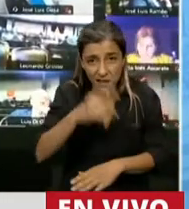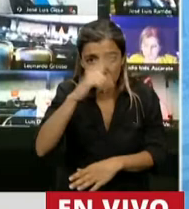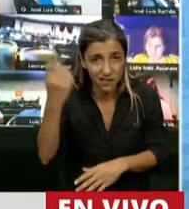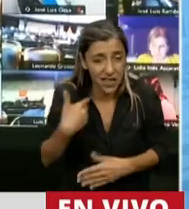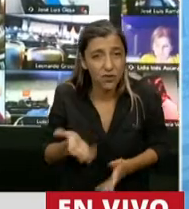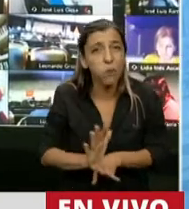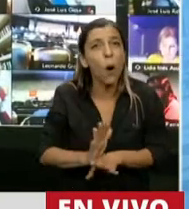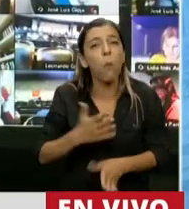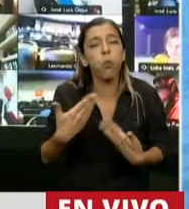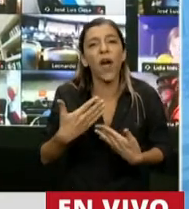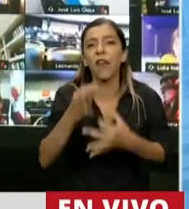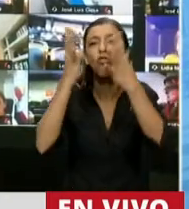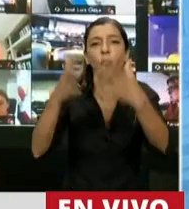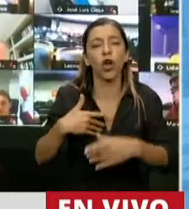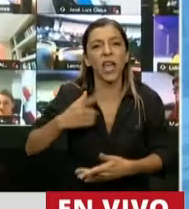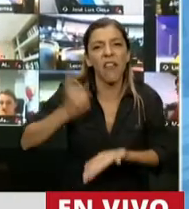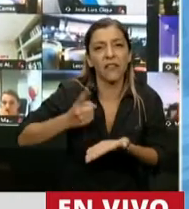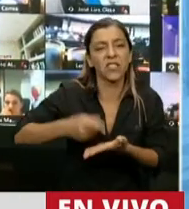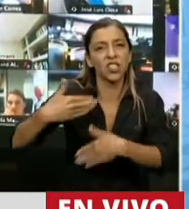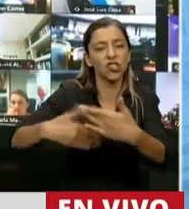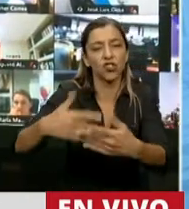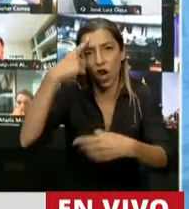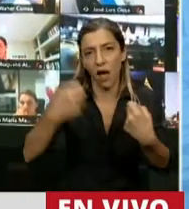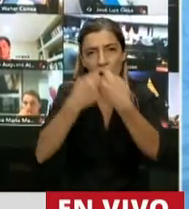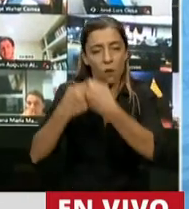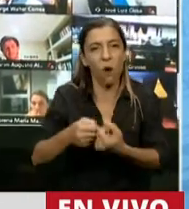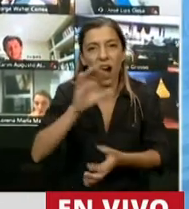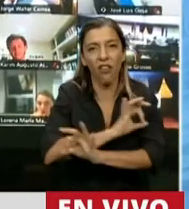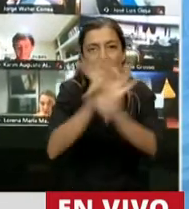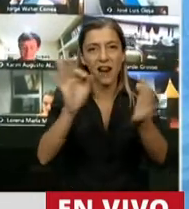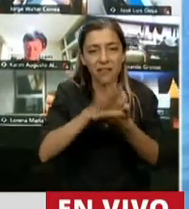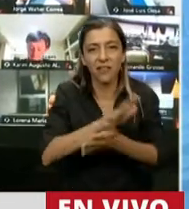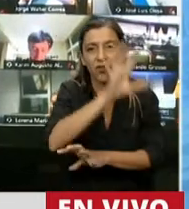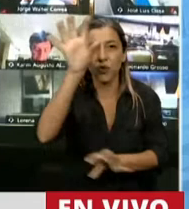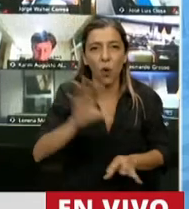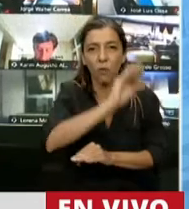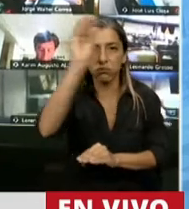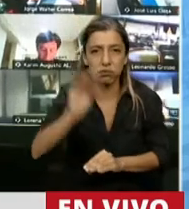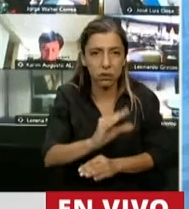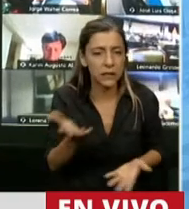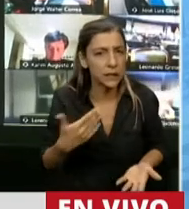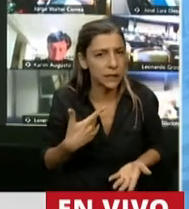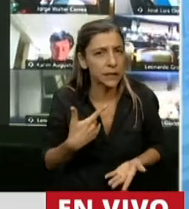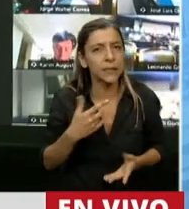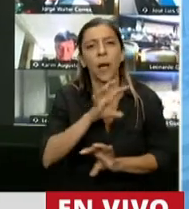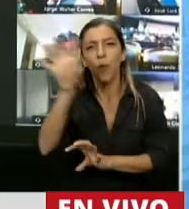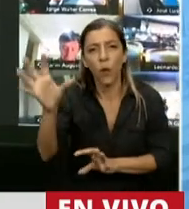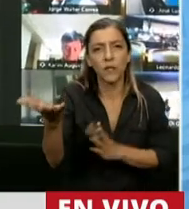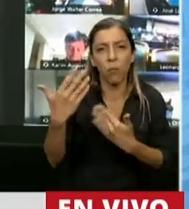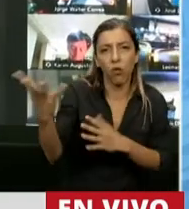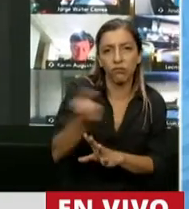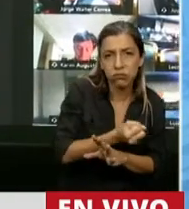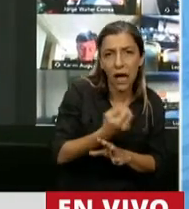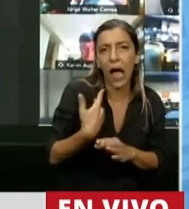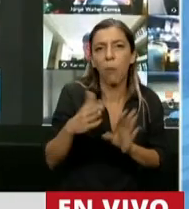unilateralmente y sin acuerdos sobre los recursos de las provincias sacándole recursos de